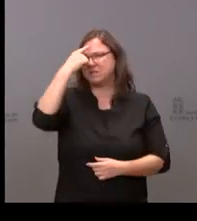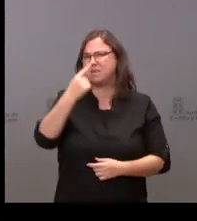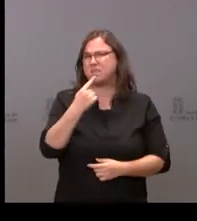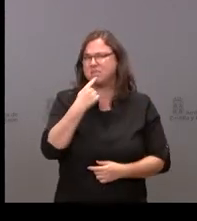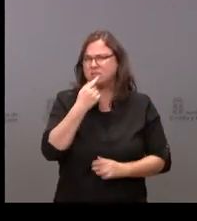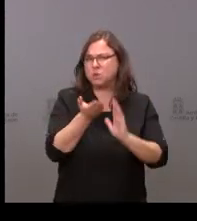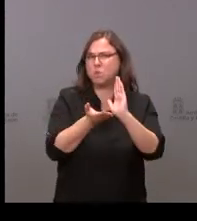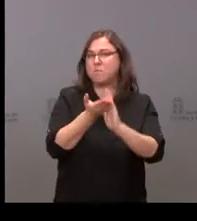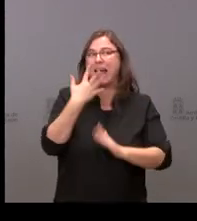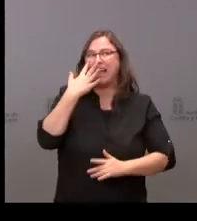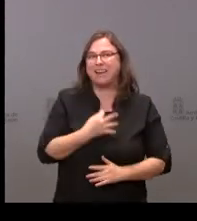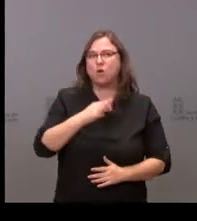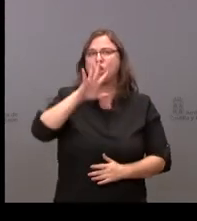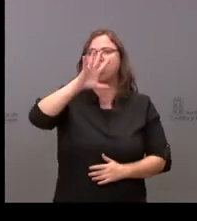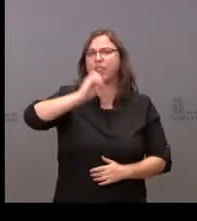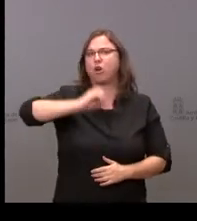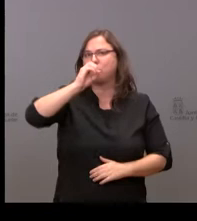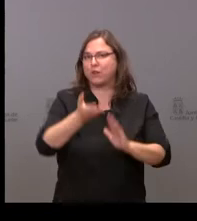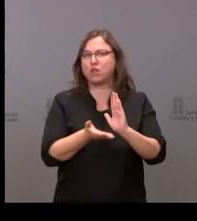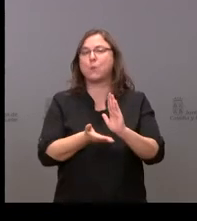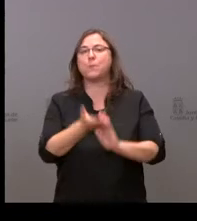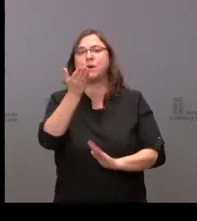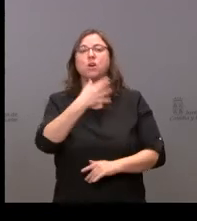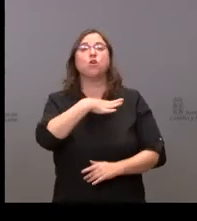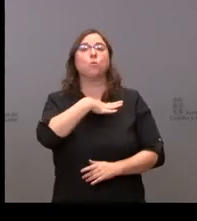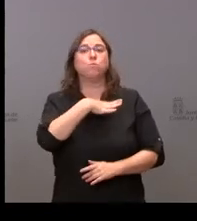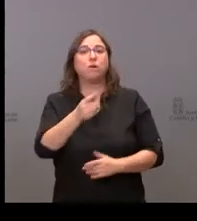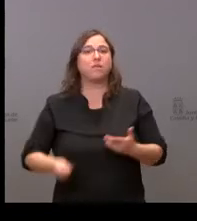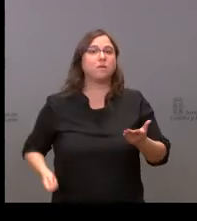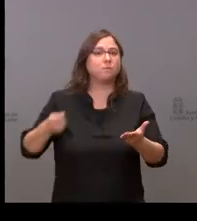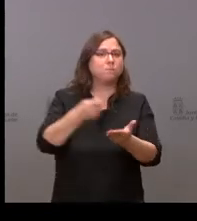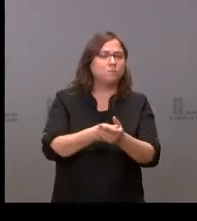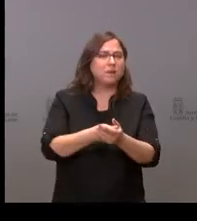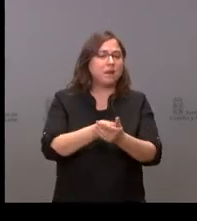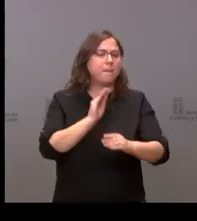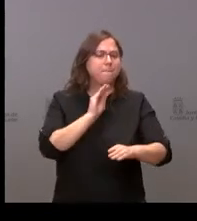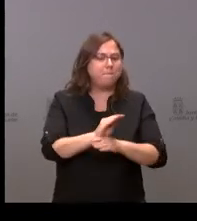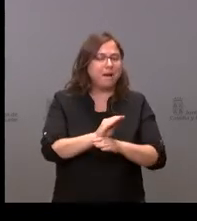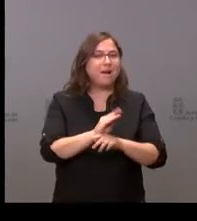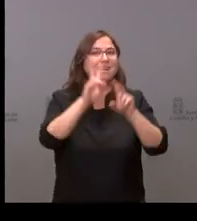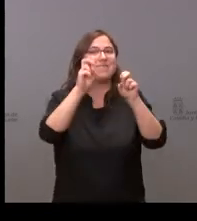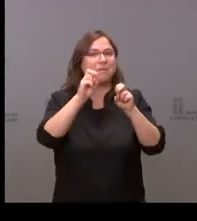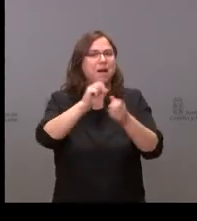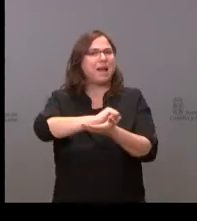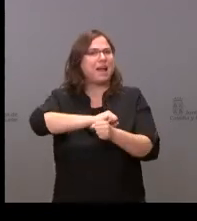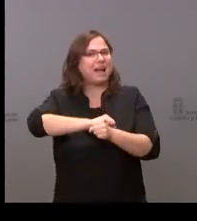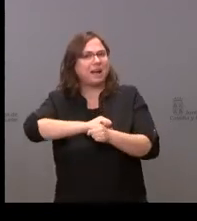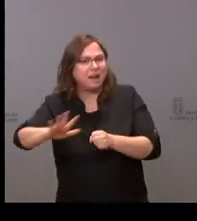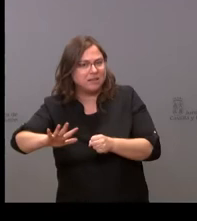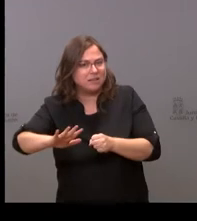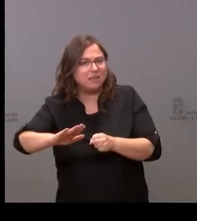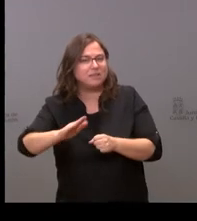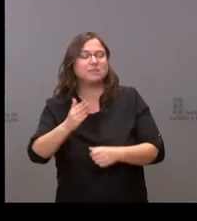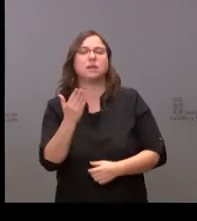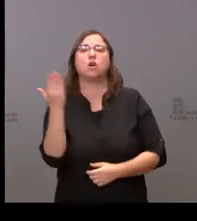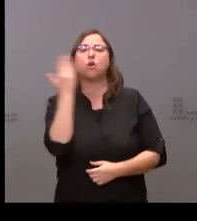el 5%, se puede costear con ese crecimiento la gratuidad de la escuela en